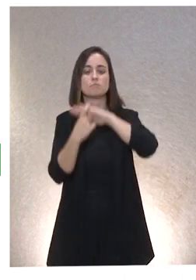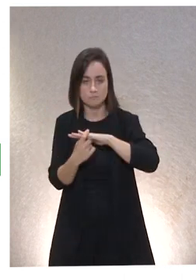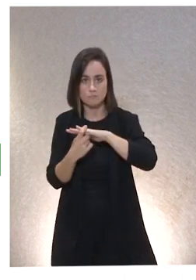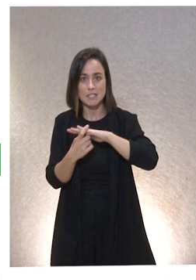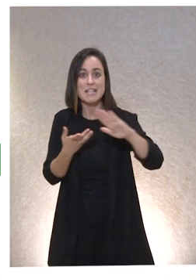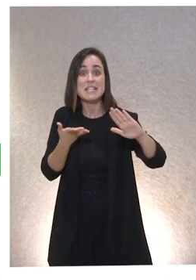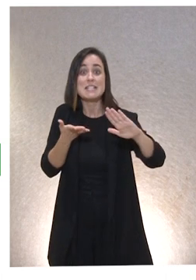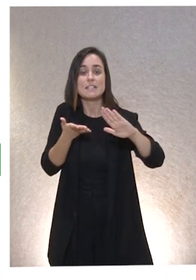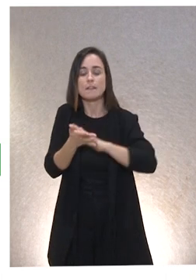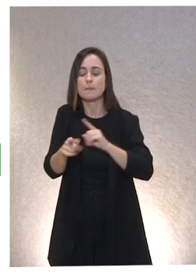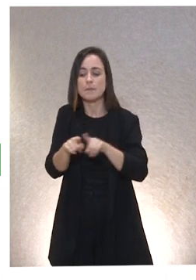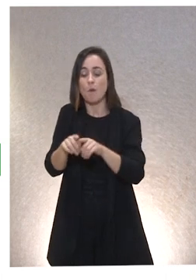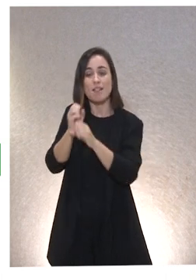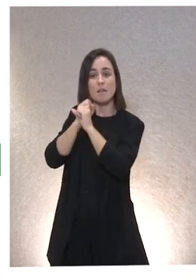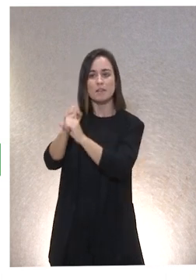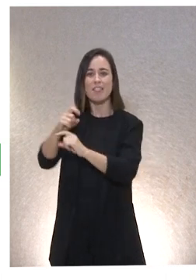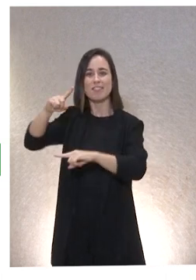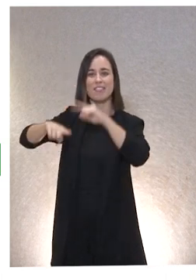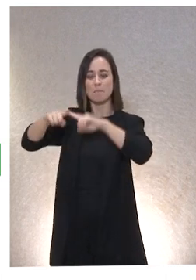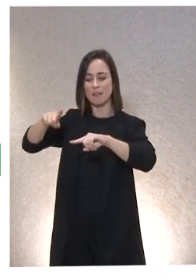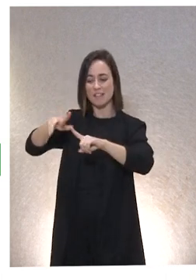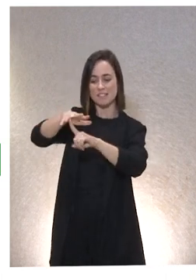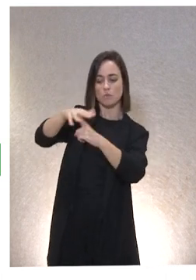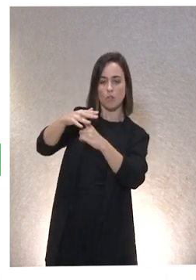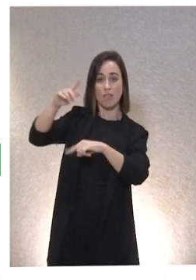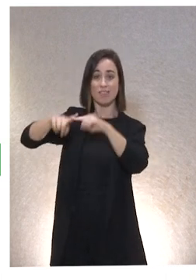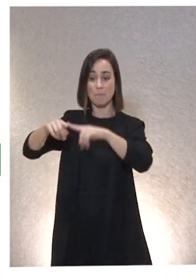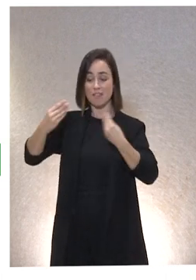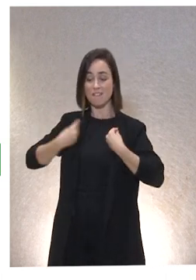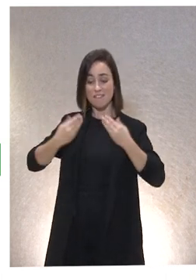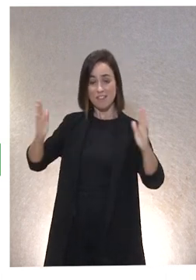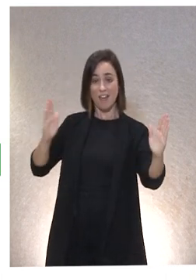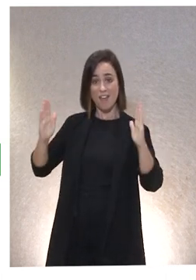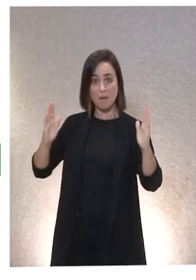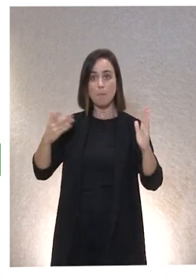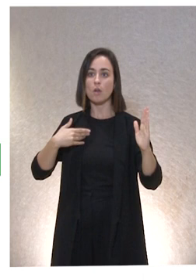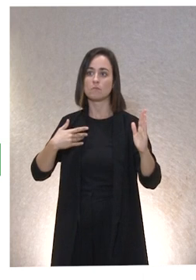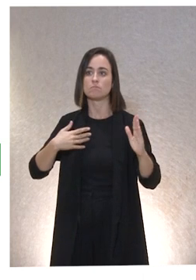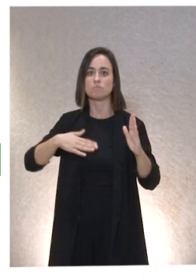nuestras dependencias fluctúan por circunstancias y fluctúan también a lo largo de nuestra vida.